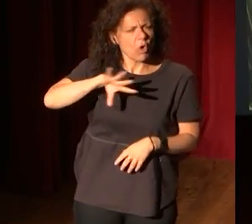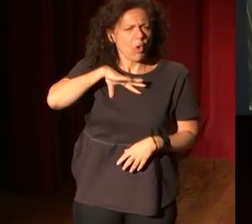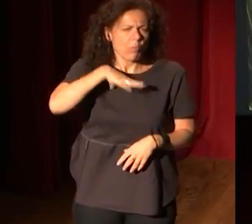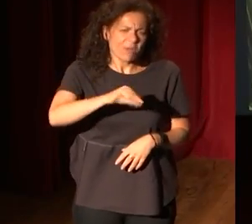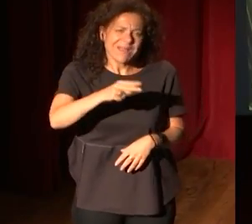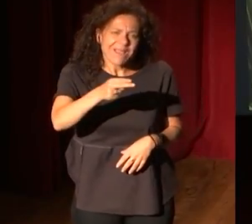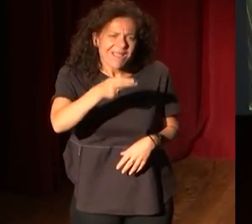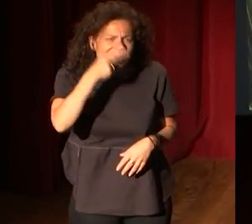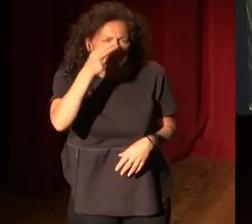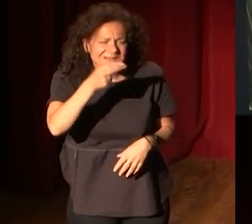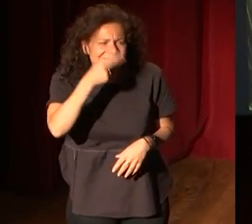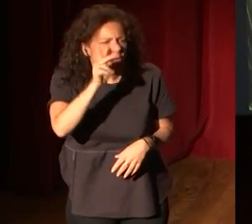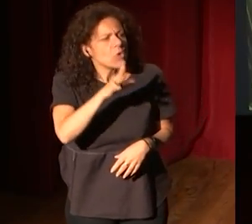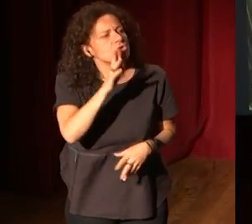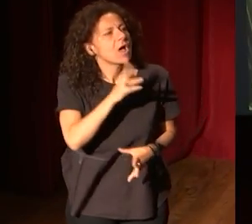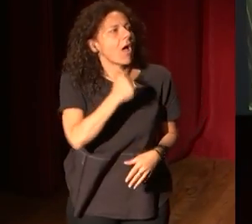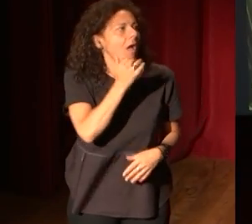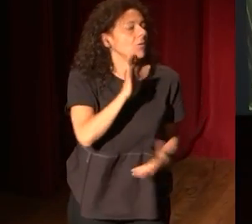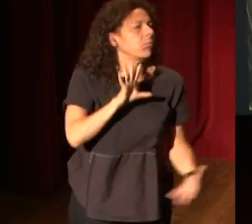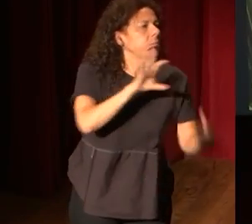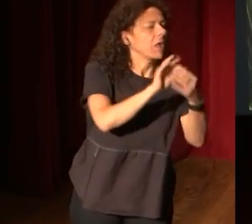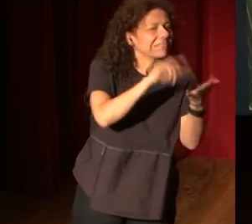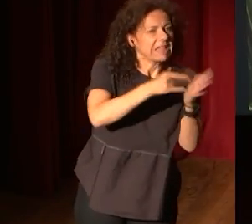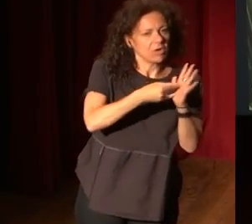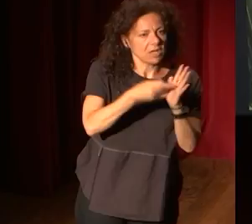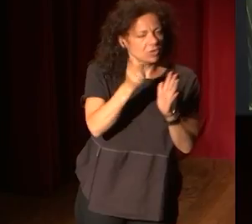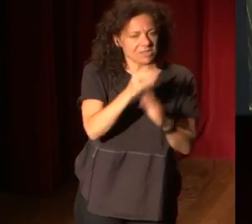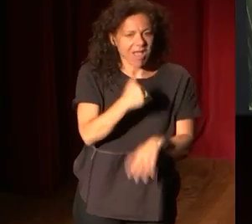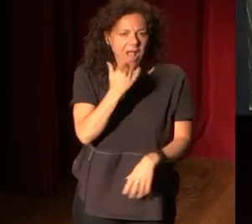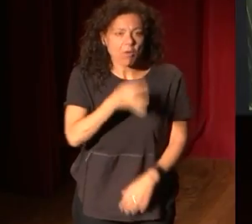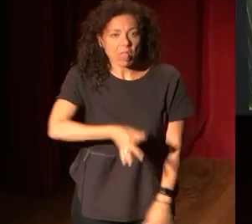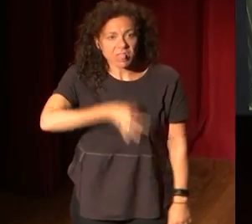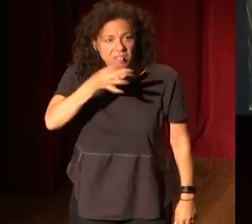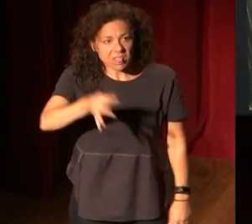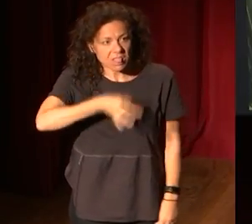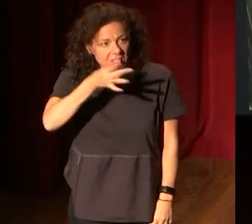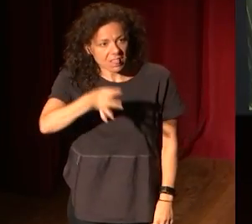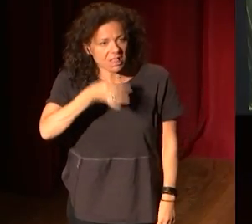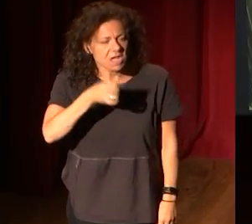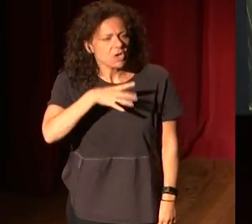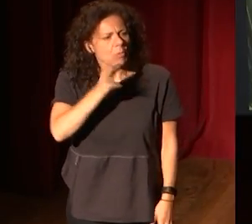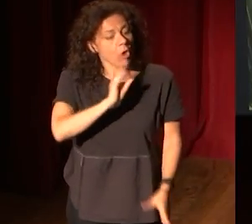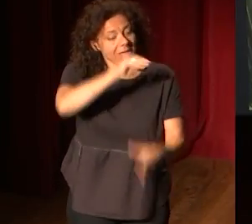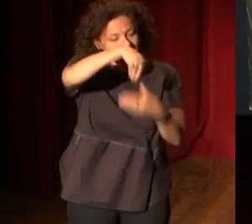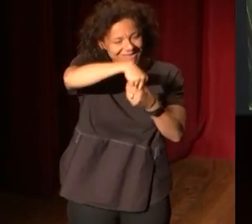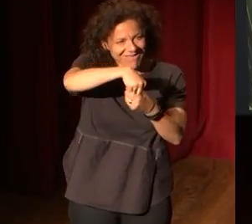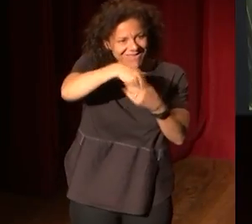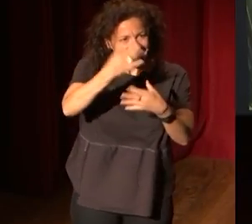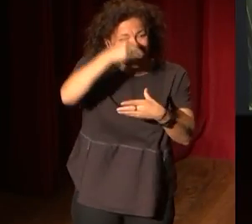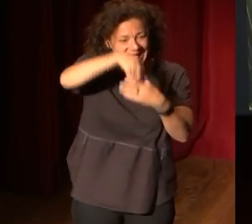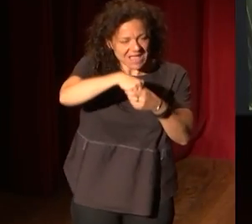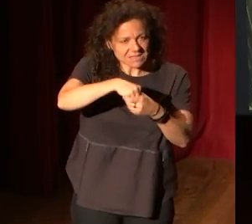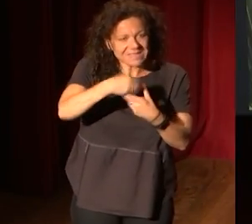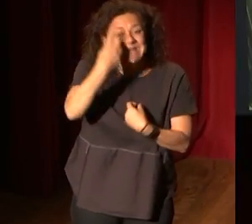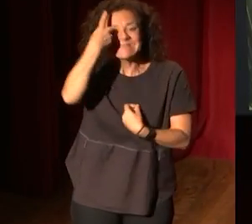interesante, porque no es una cuestión de tecnología y es a donde quiero ir, es una cuestión de discurso, es una cuestión de contenido, es una cuestión de saber